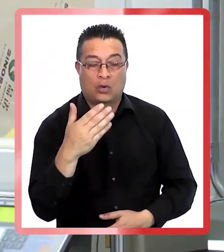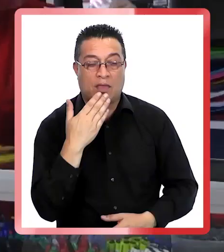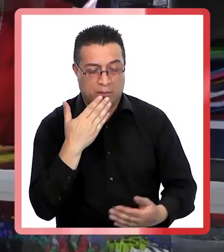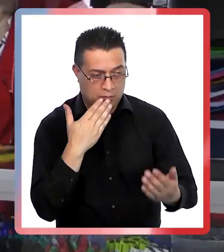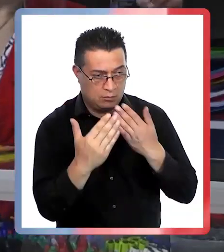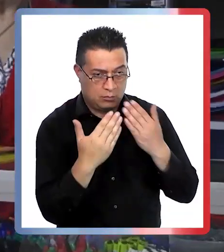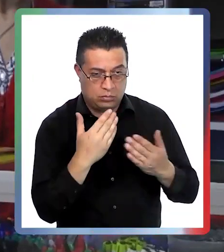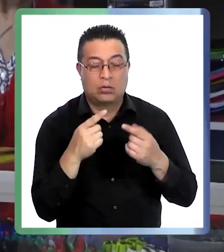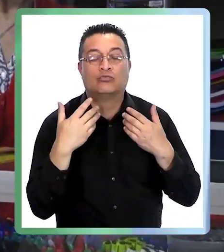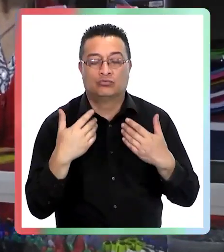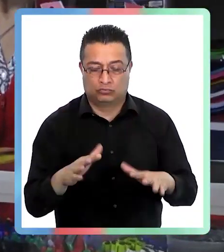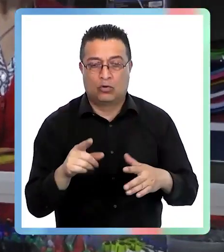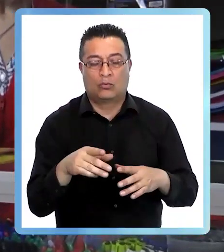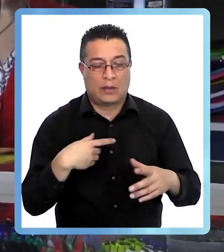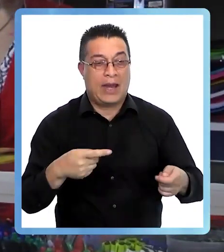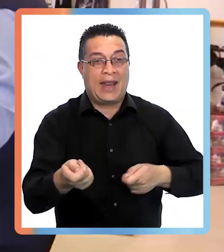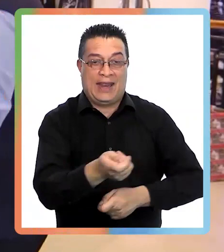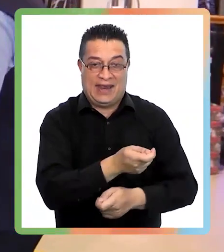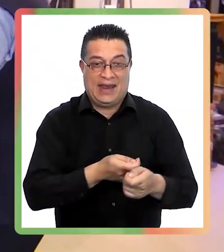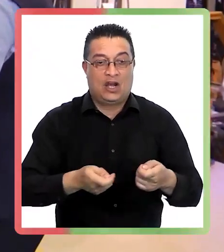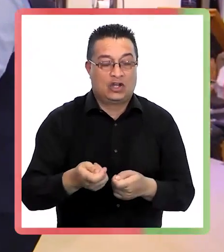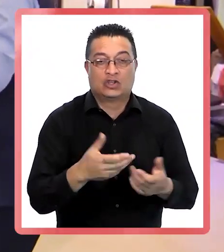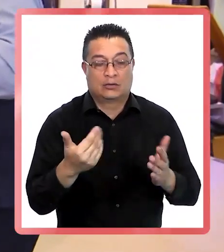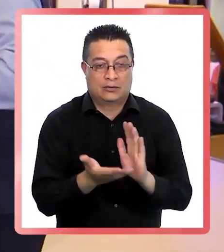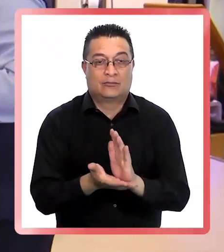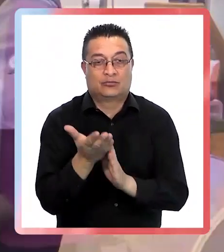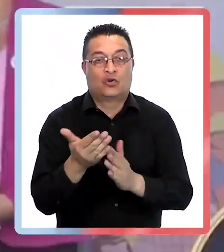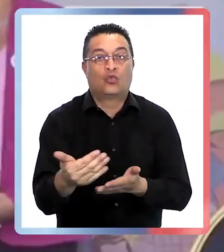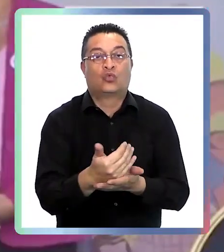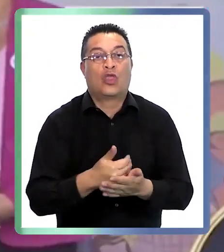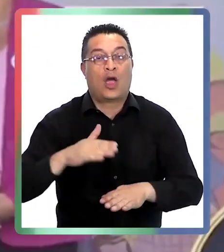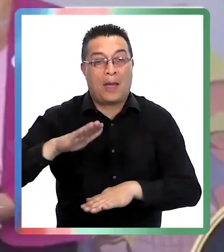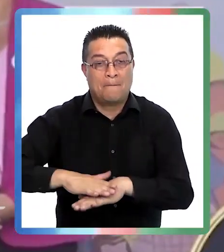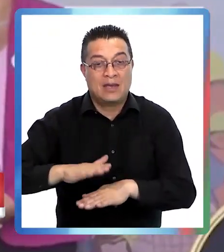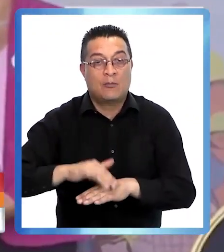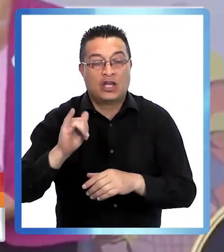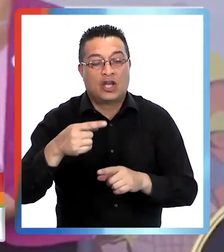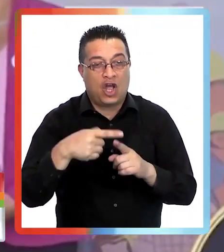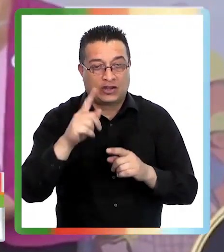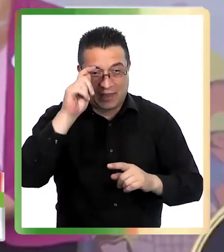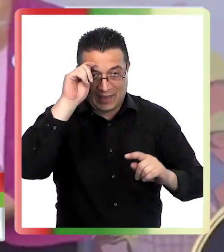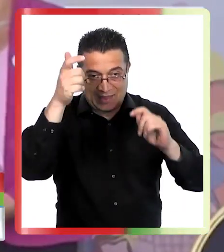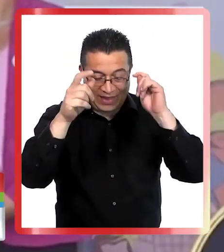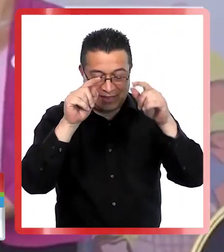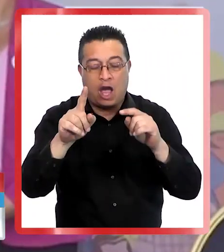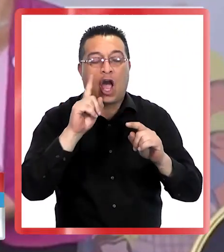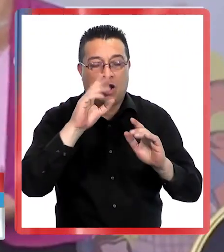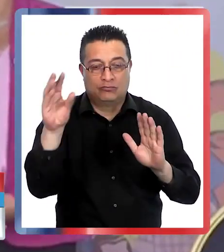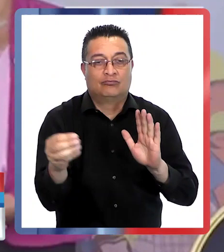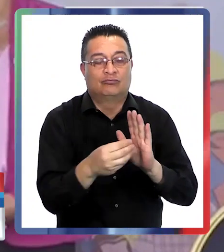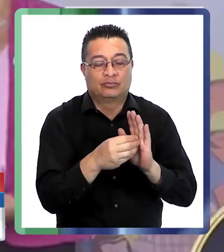negociando tanto el aumento del ingreso mínimo como otras iniciativas que forman parte de las aspiraciones de los